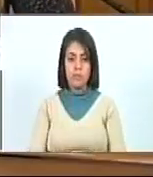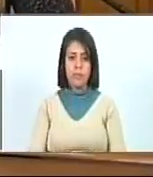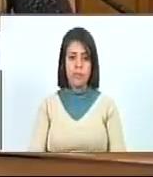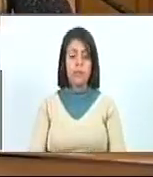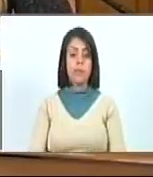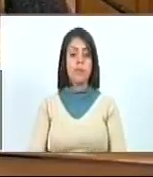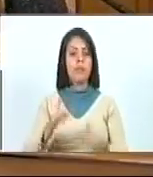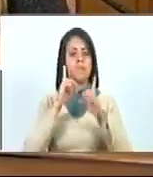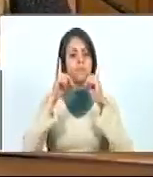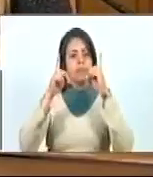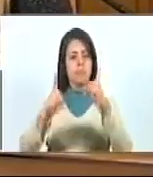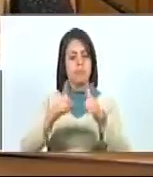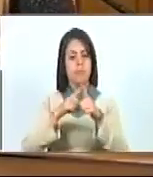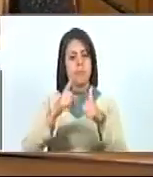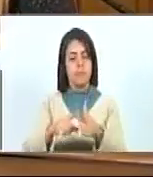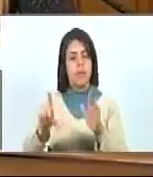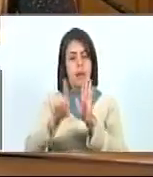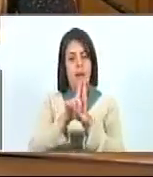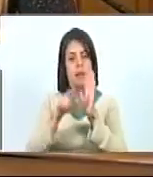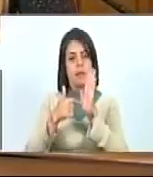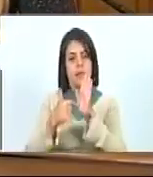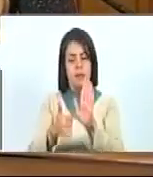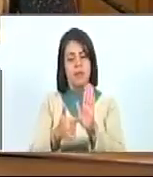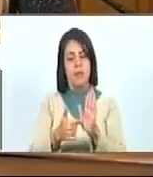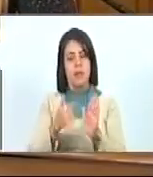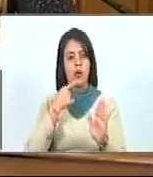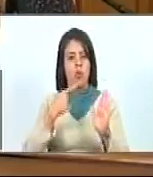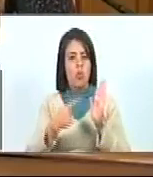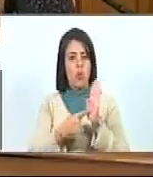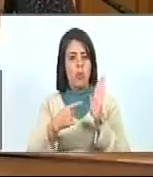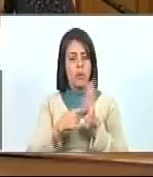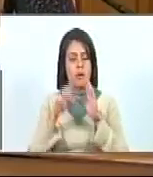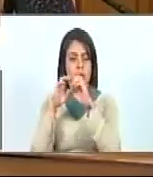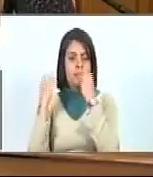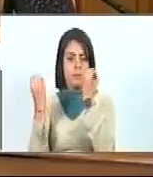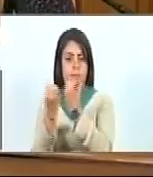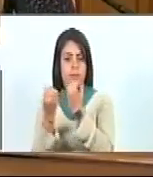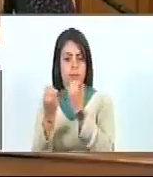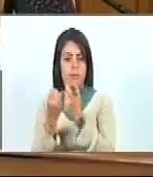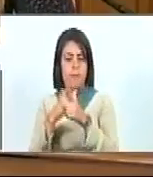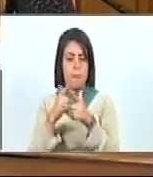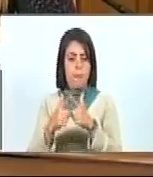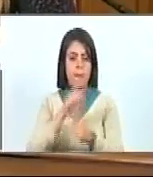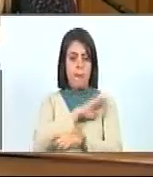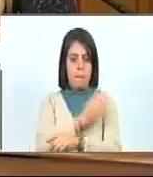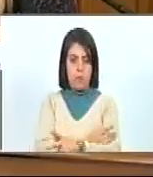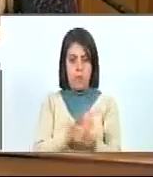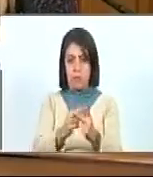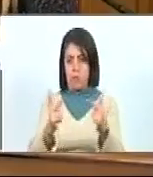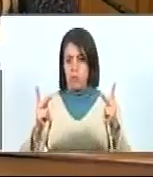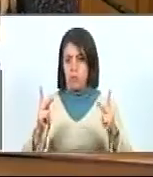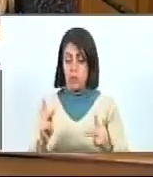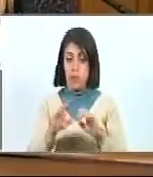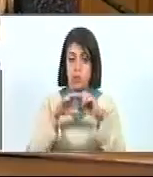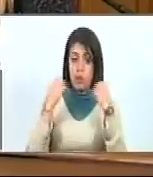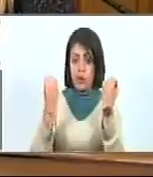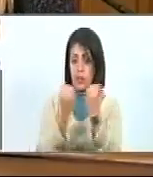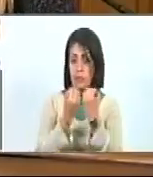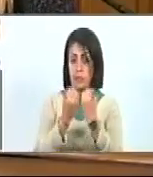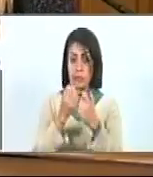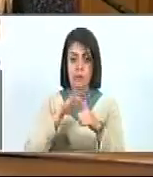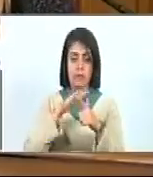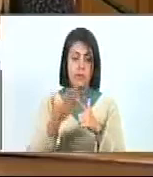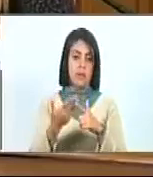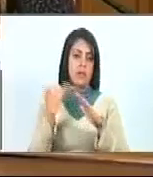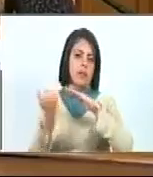Las disposiciones de esta ley son aplicables a los órganos y entes del poder público, a las organizaciones